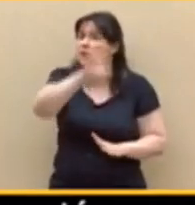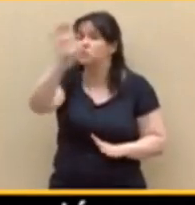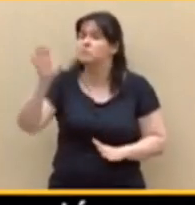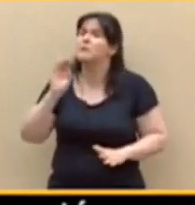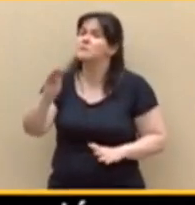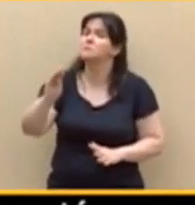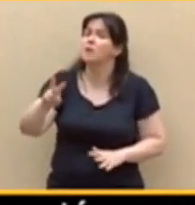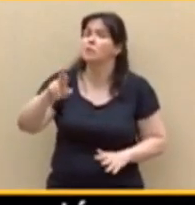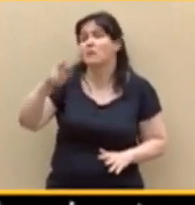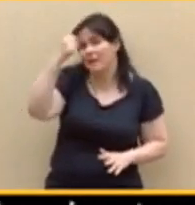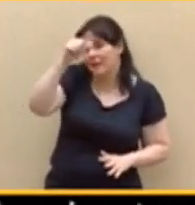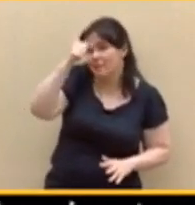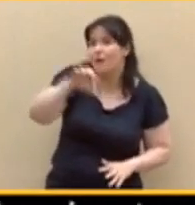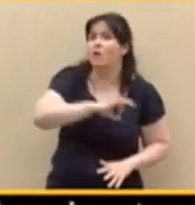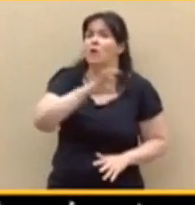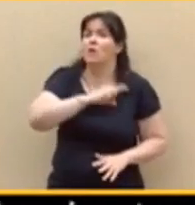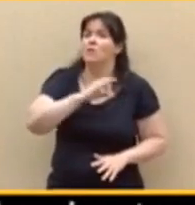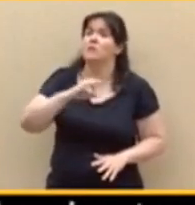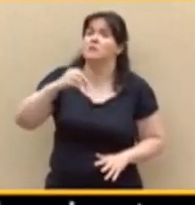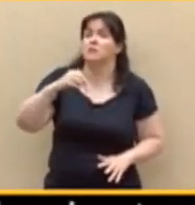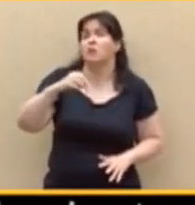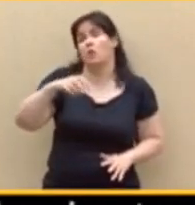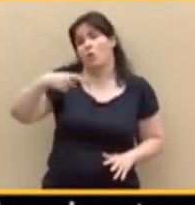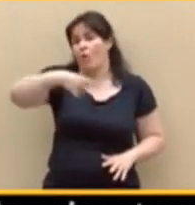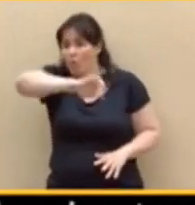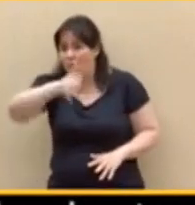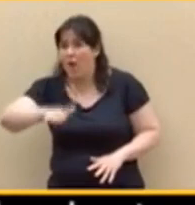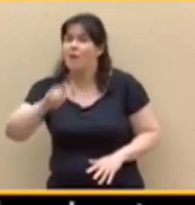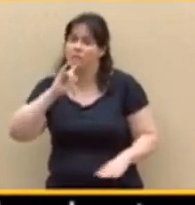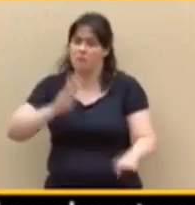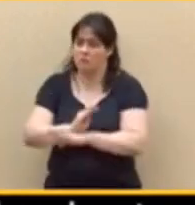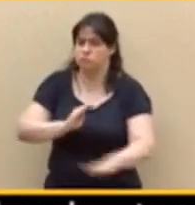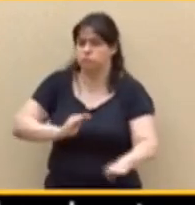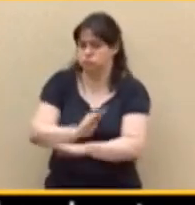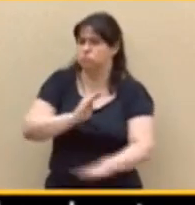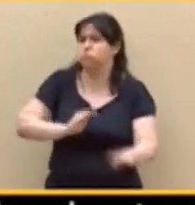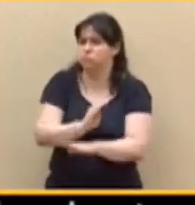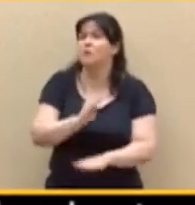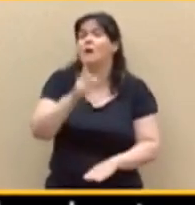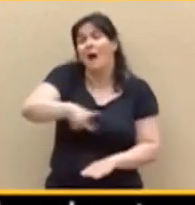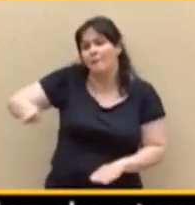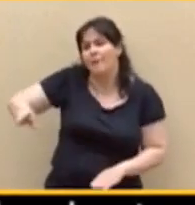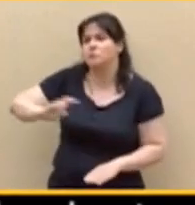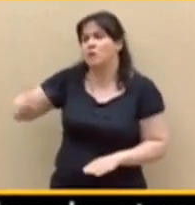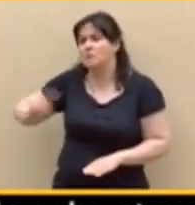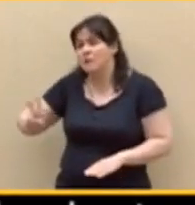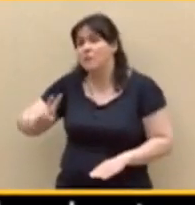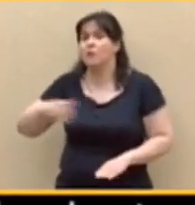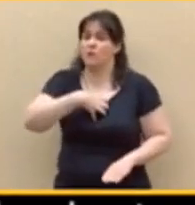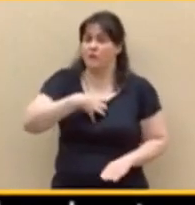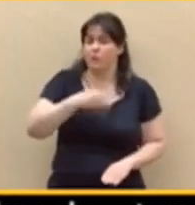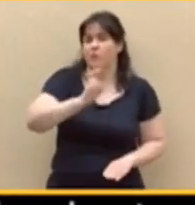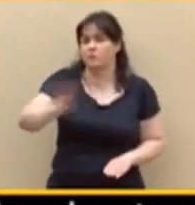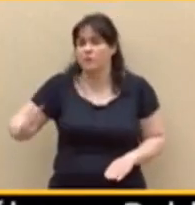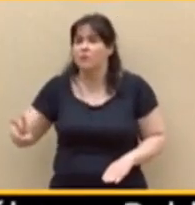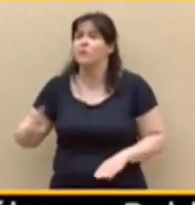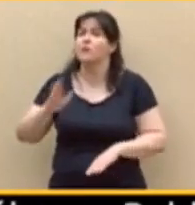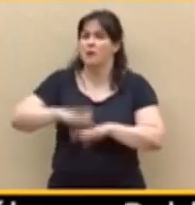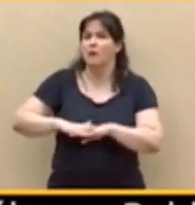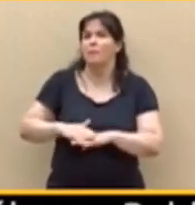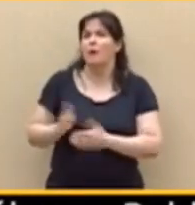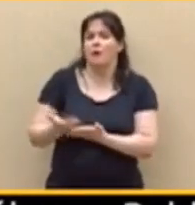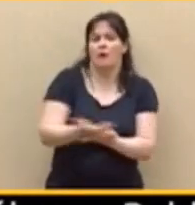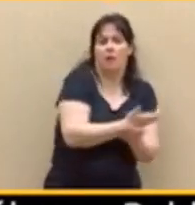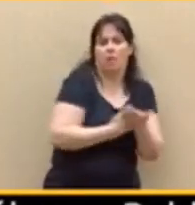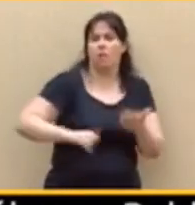Ignacio González, a Pablo González, que era el que sobornaba a agentes venezolanos, a funcionarios venezolanos, para llevárselo bien crudo a su bolsillo,